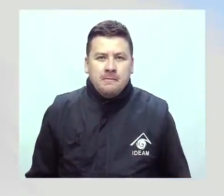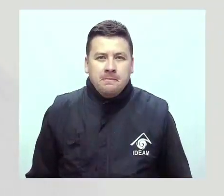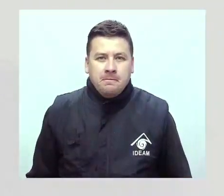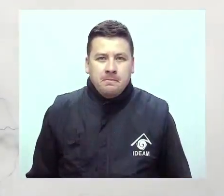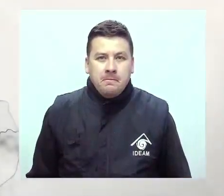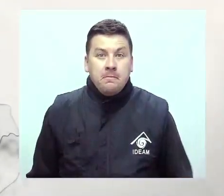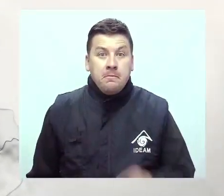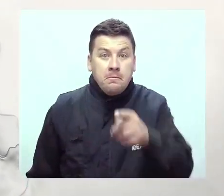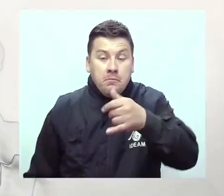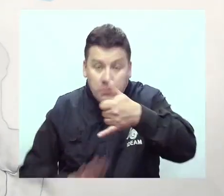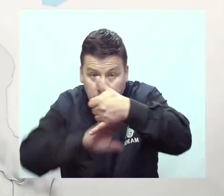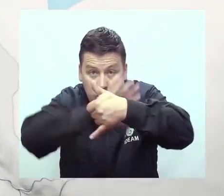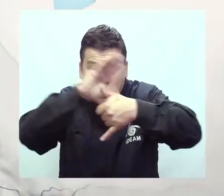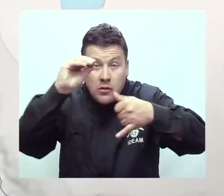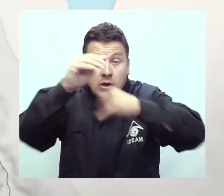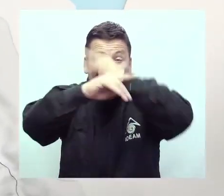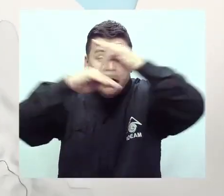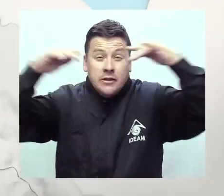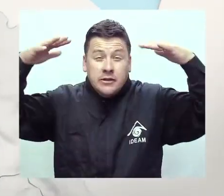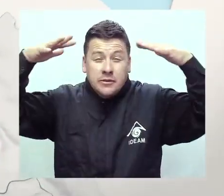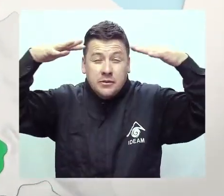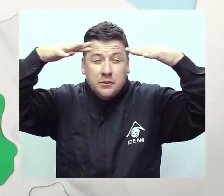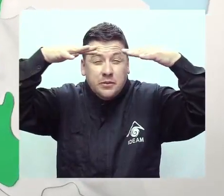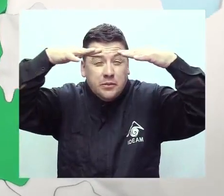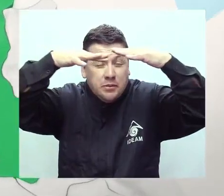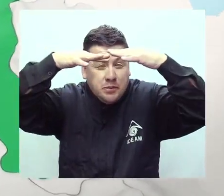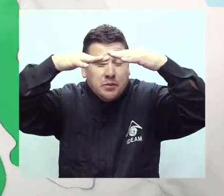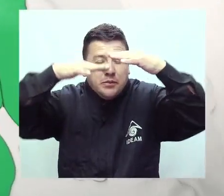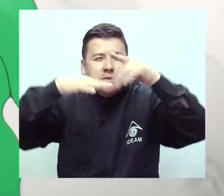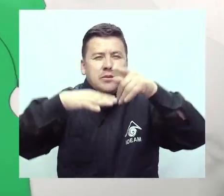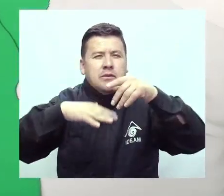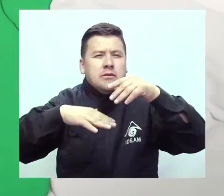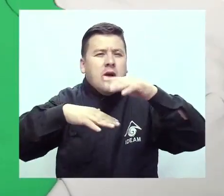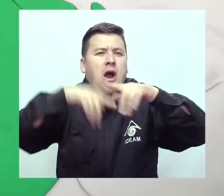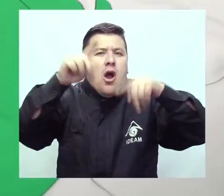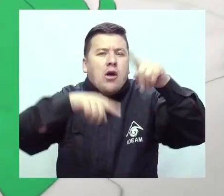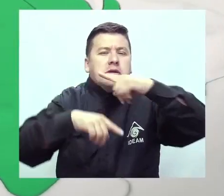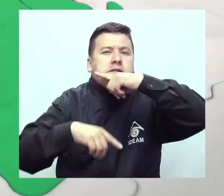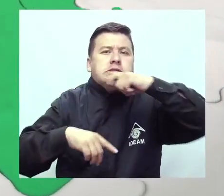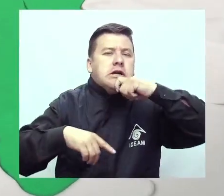El Caribe amanece con cielos cubiertos en gran parte de la región y tiempo seco.